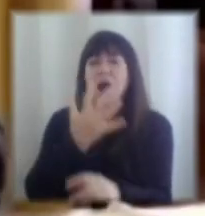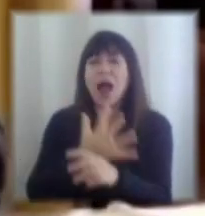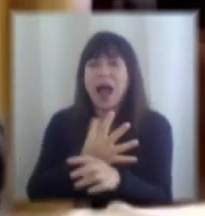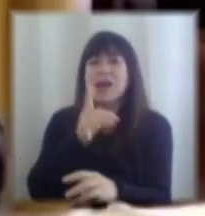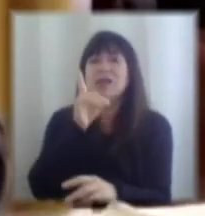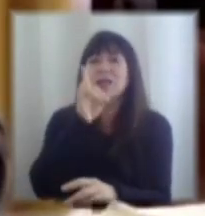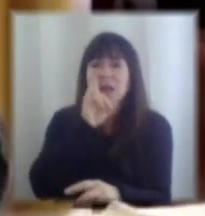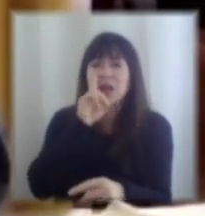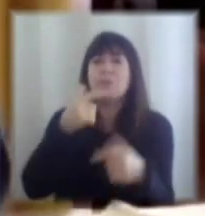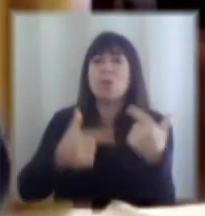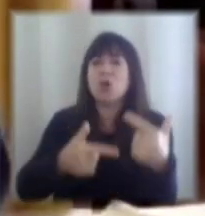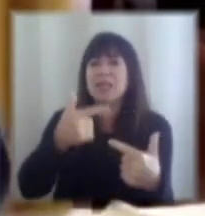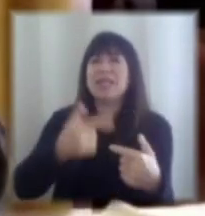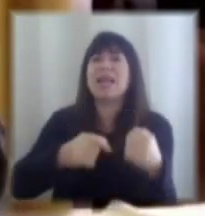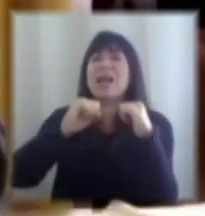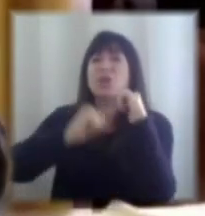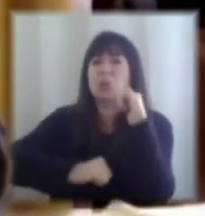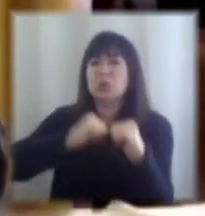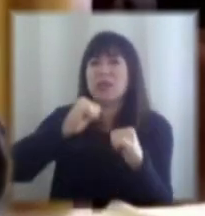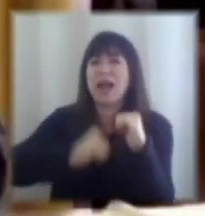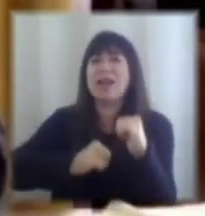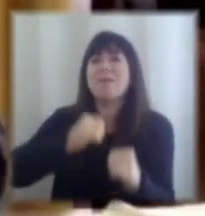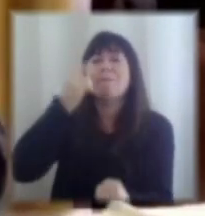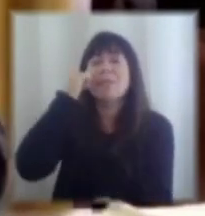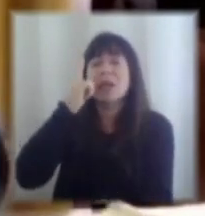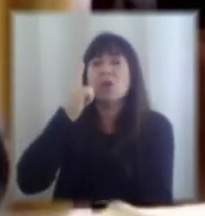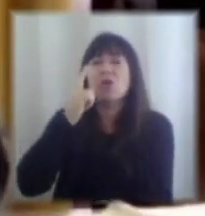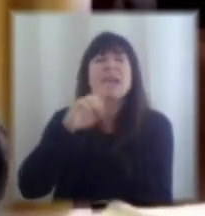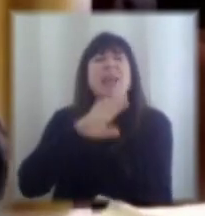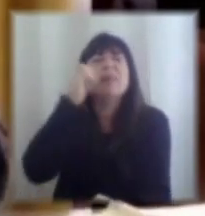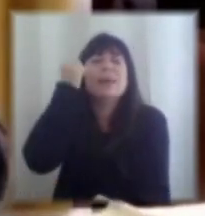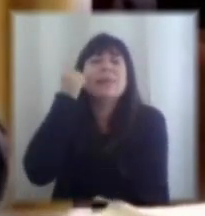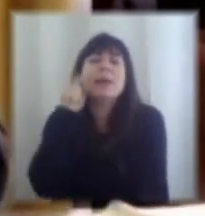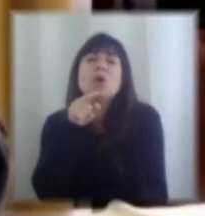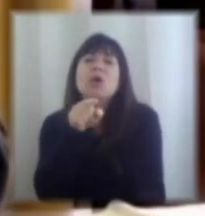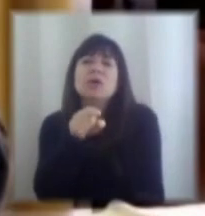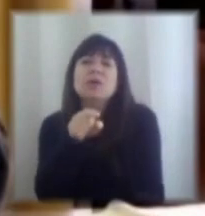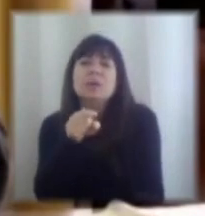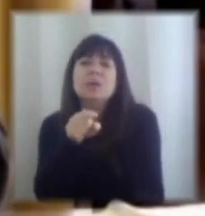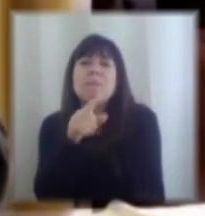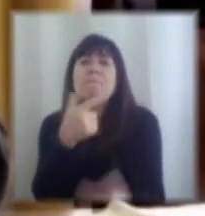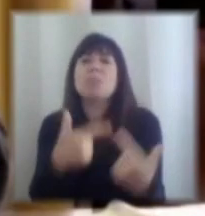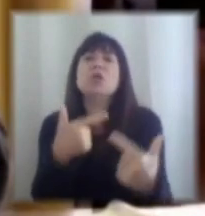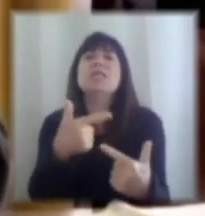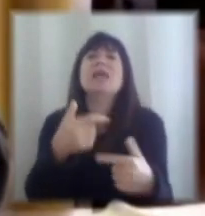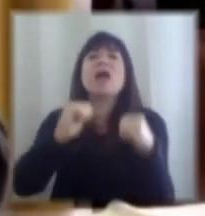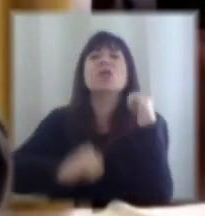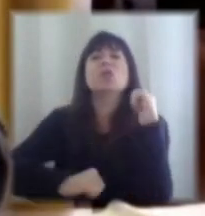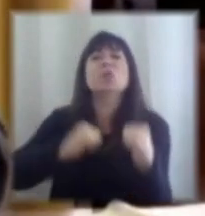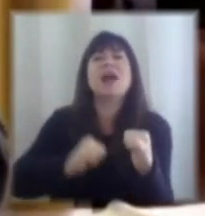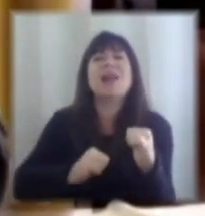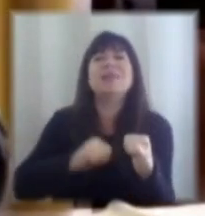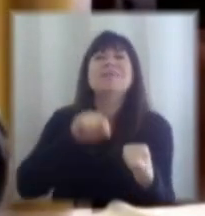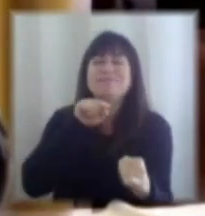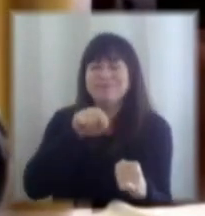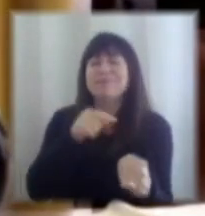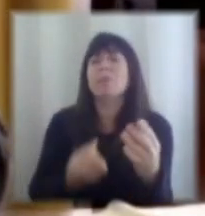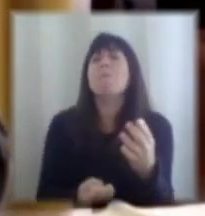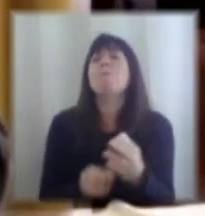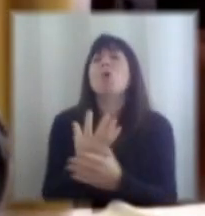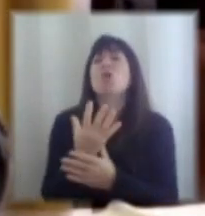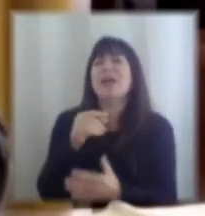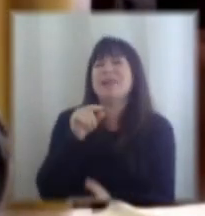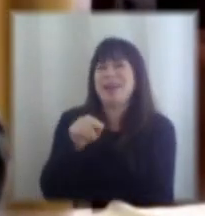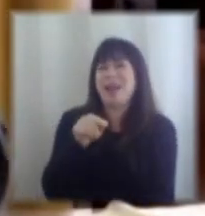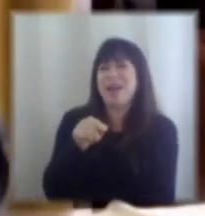pero hay que entender qué es lo que entendemos por política industrial y lo que hablábamos ahí ¿te acuerdas? era una política industrial moderna en que más que elegir